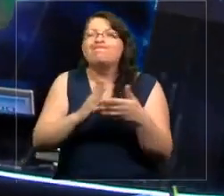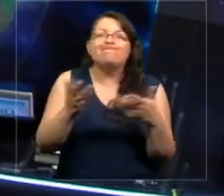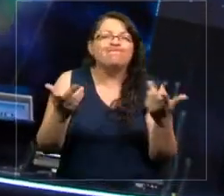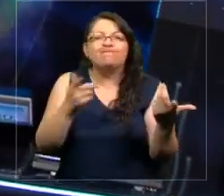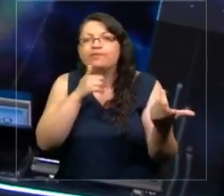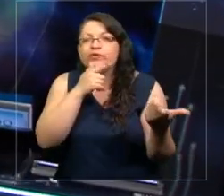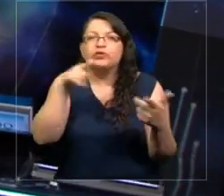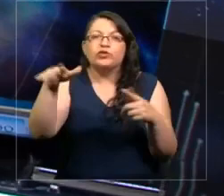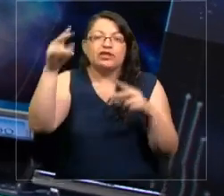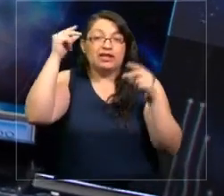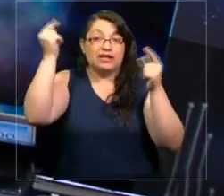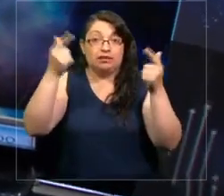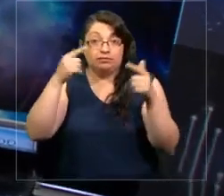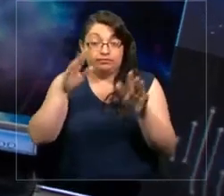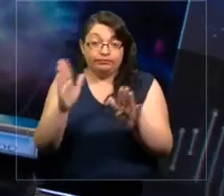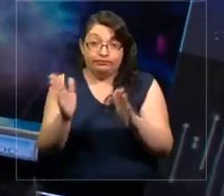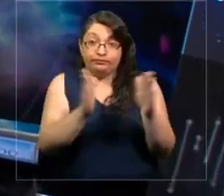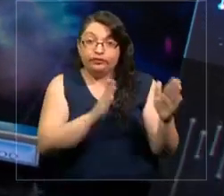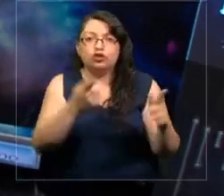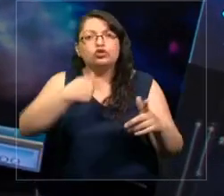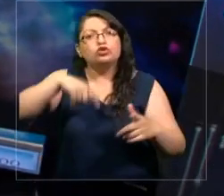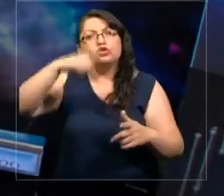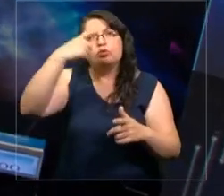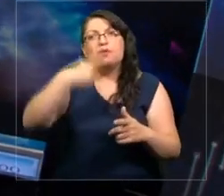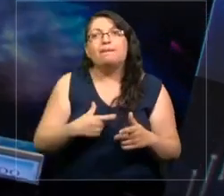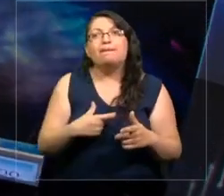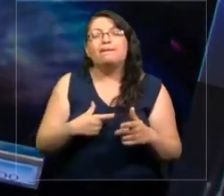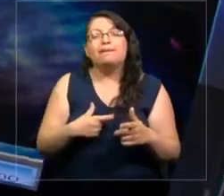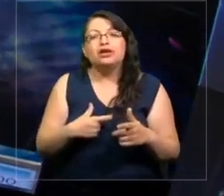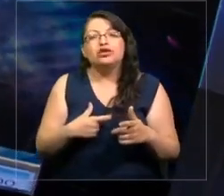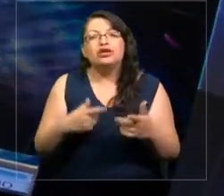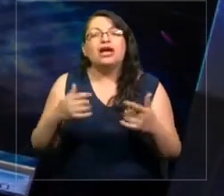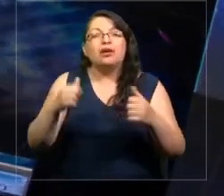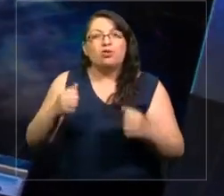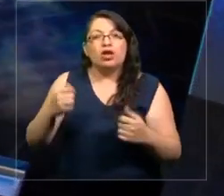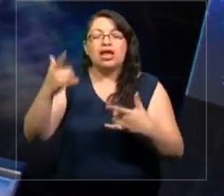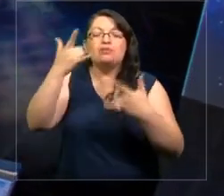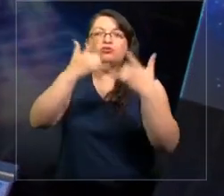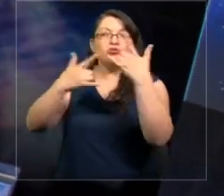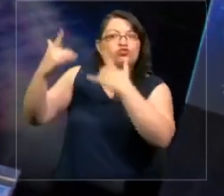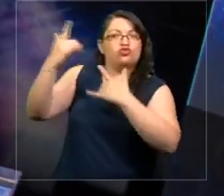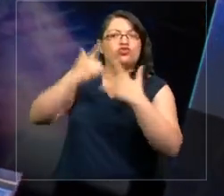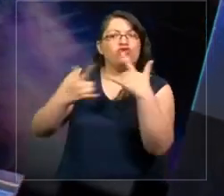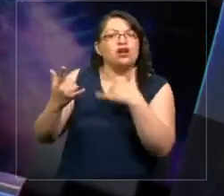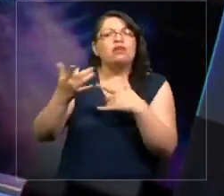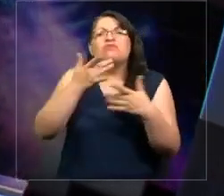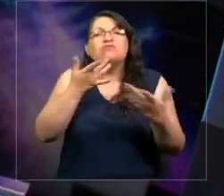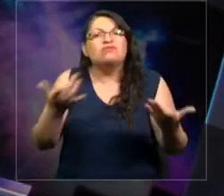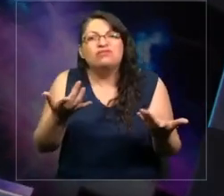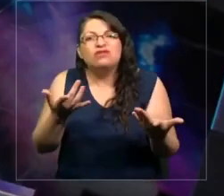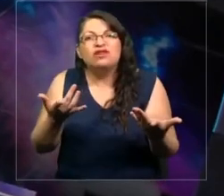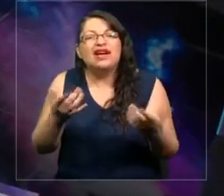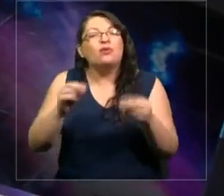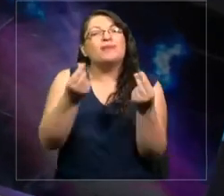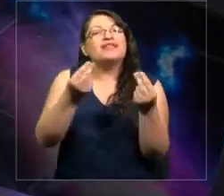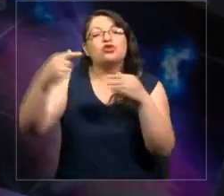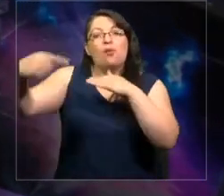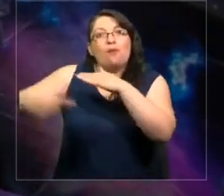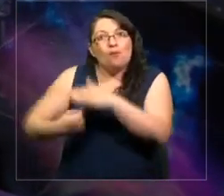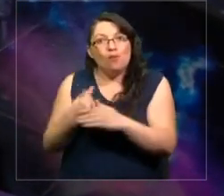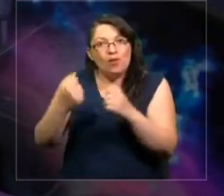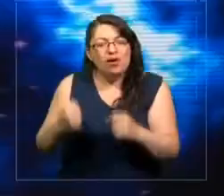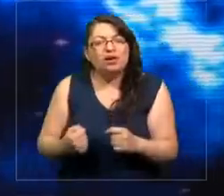Nosotros somos sujetos manipulables, hackeables, decía Harari en este escenario. ¿Por qué somos hackeables? Porque muchas veces decidimos no